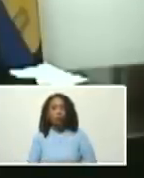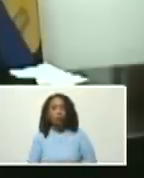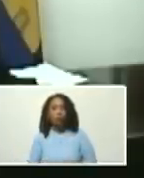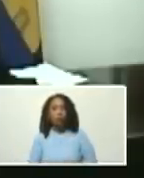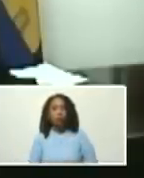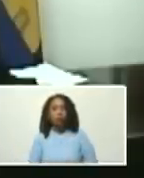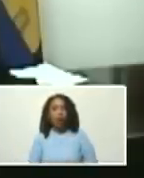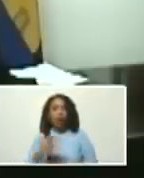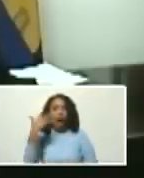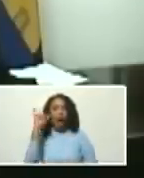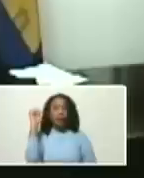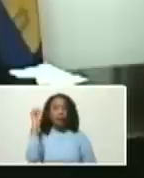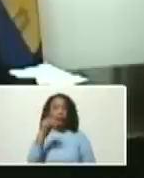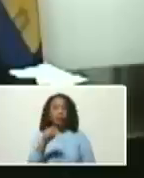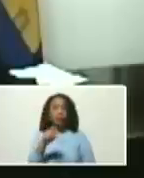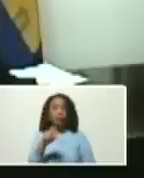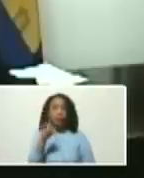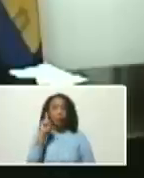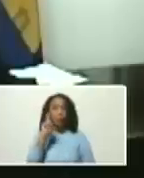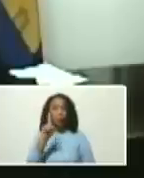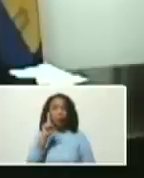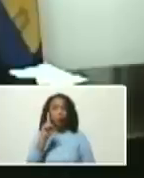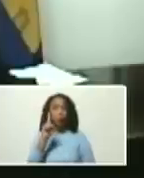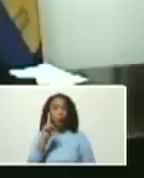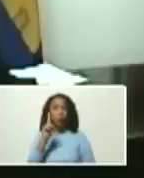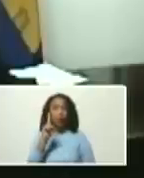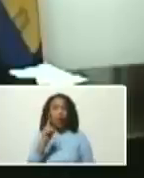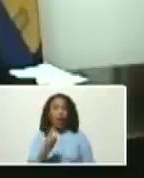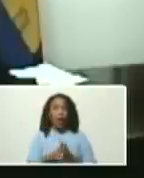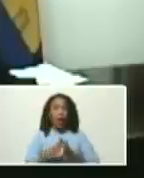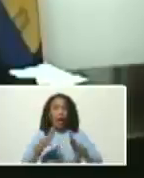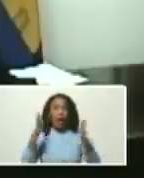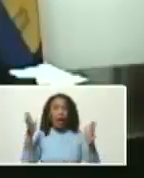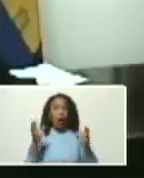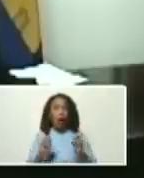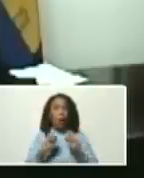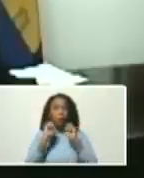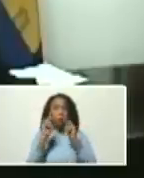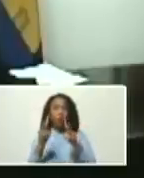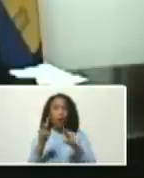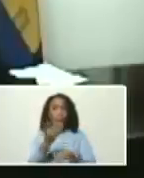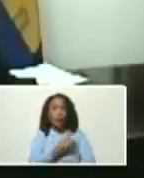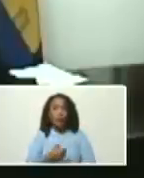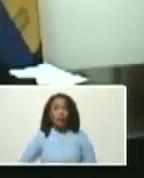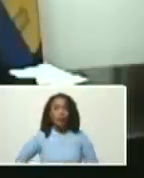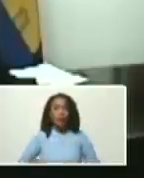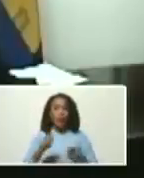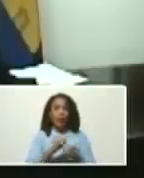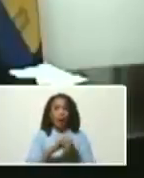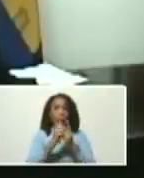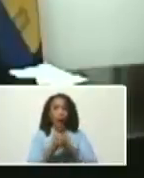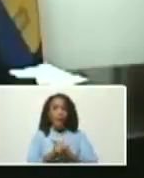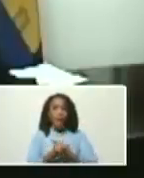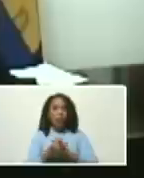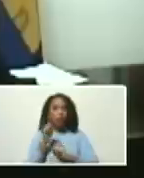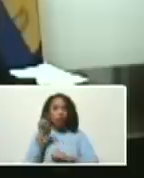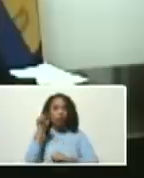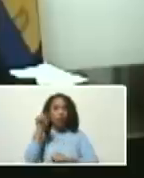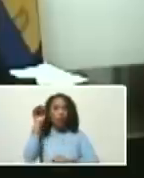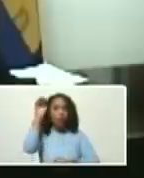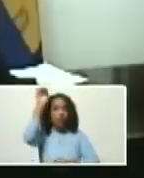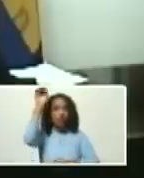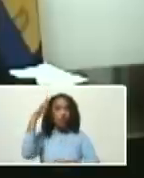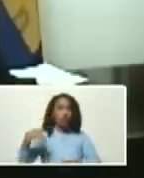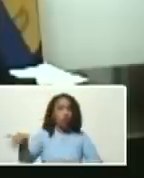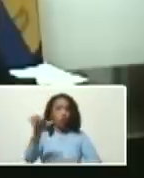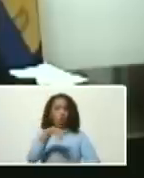tiene también una gigantesca oportunidad presidente para cambiar su destino en todo esto